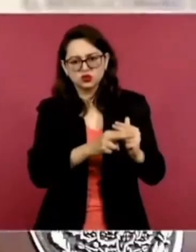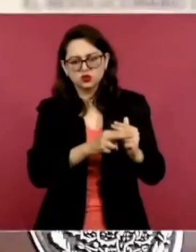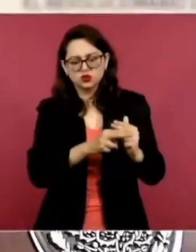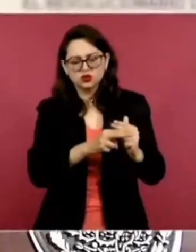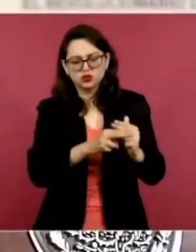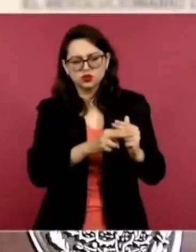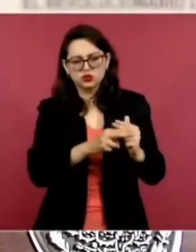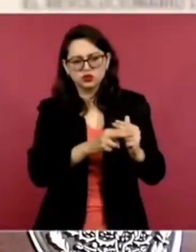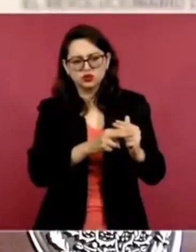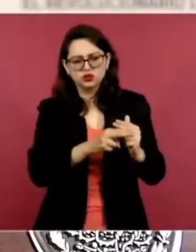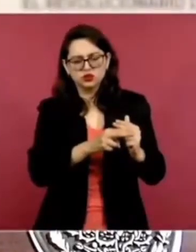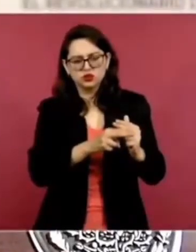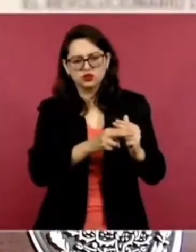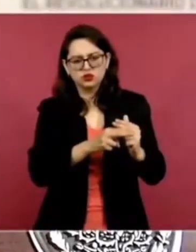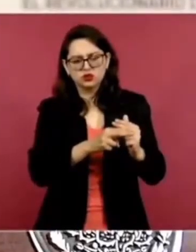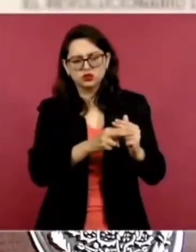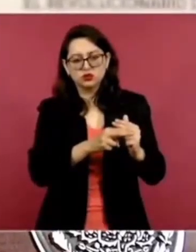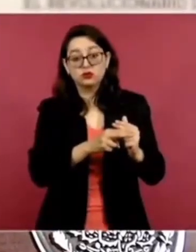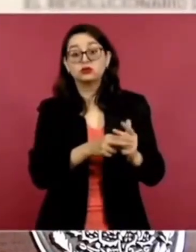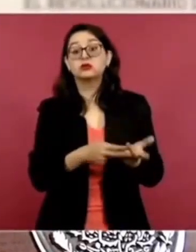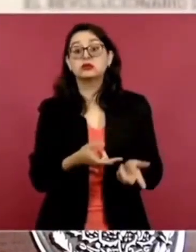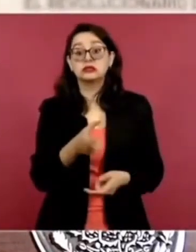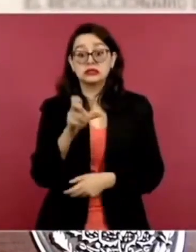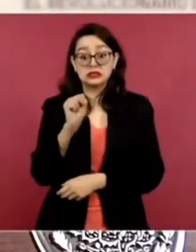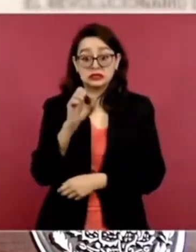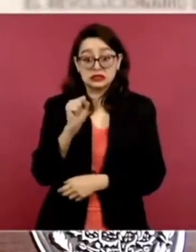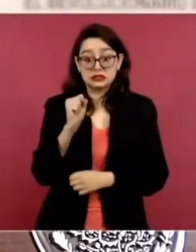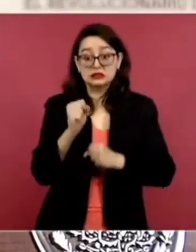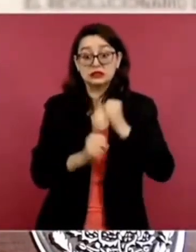Sí, más de 60.